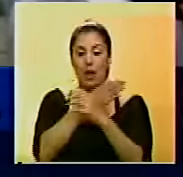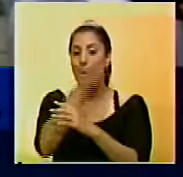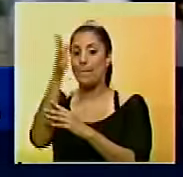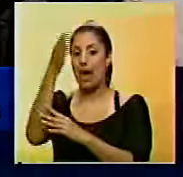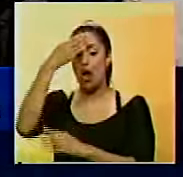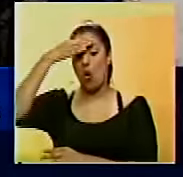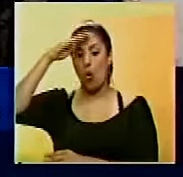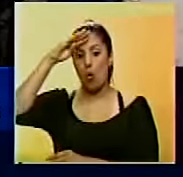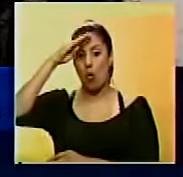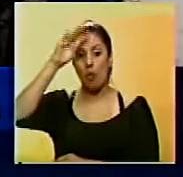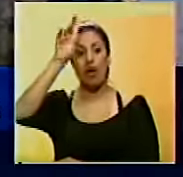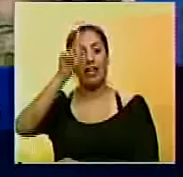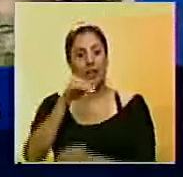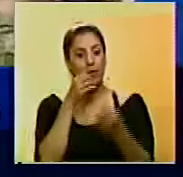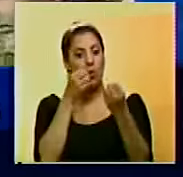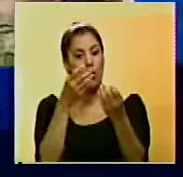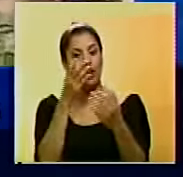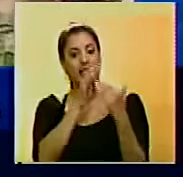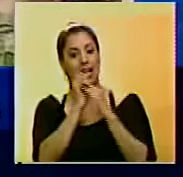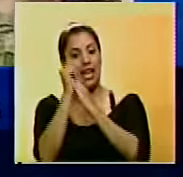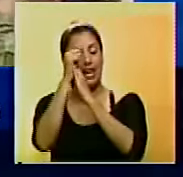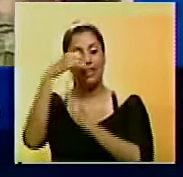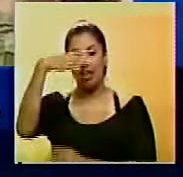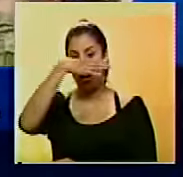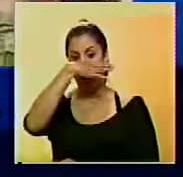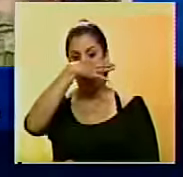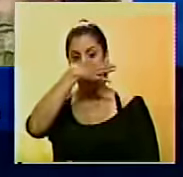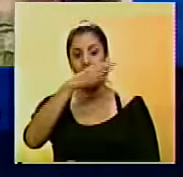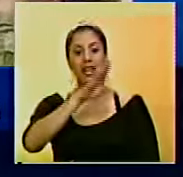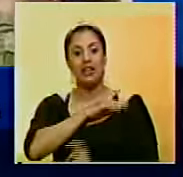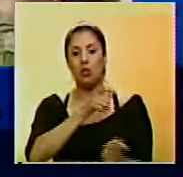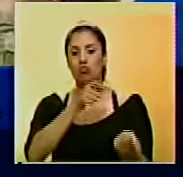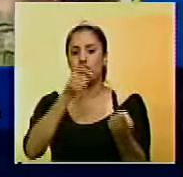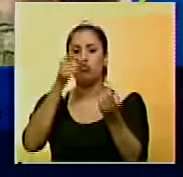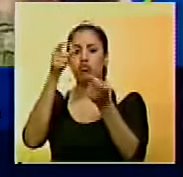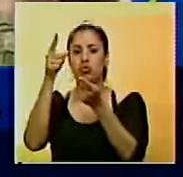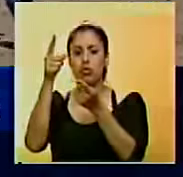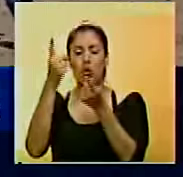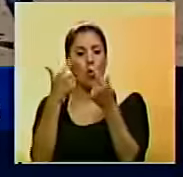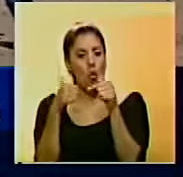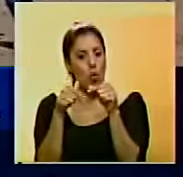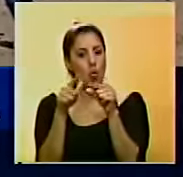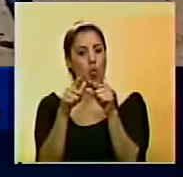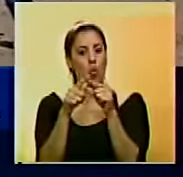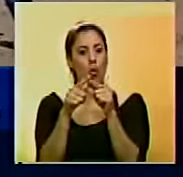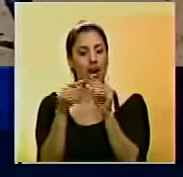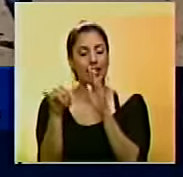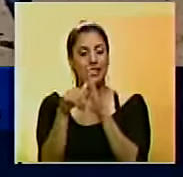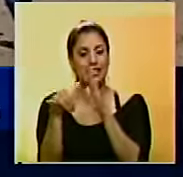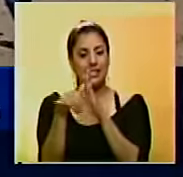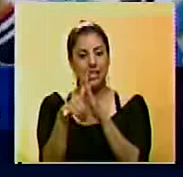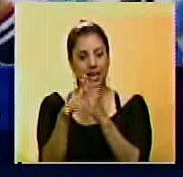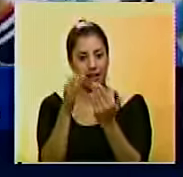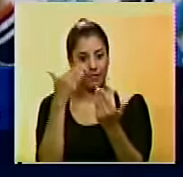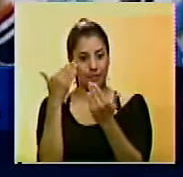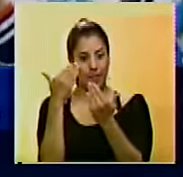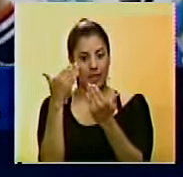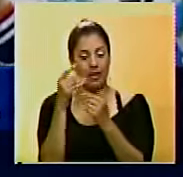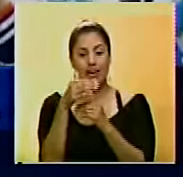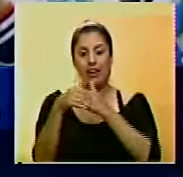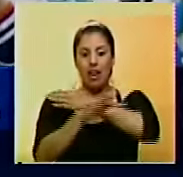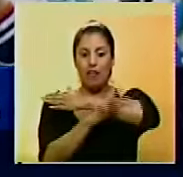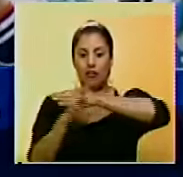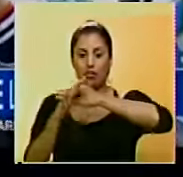Cuba. Igualmente confirmaron que los líderes de la FARC fueron trasladados hasta zonas de la serranía del Perijá, en el